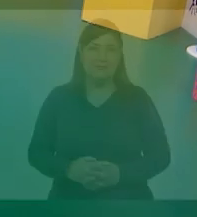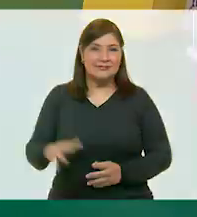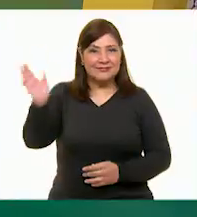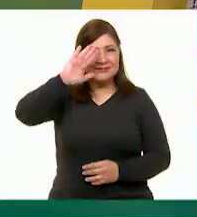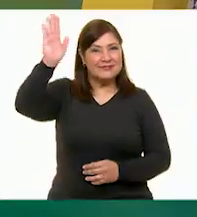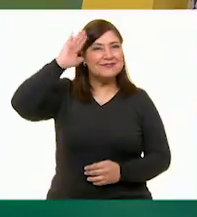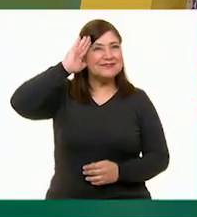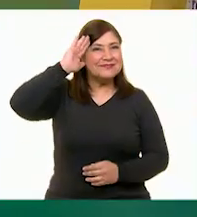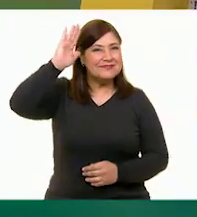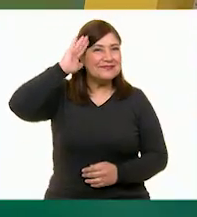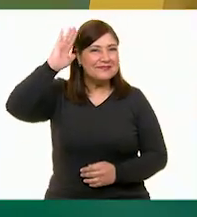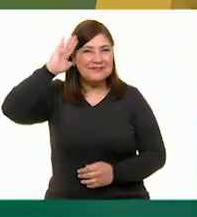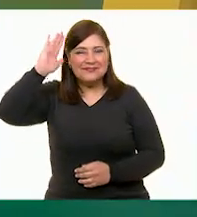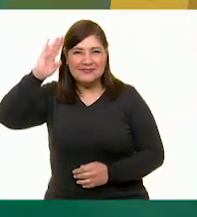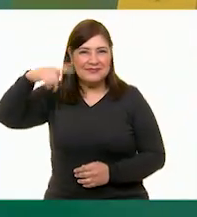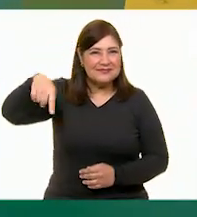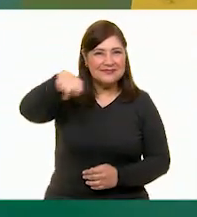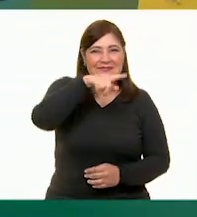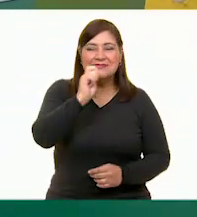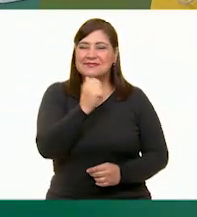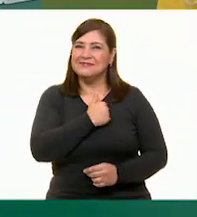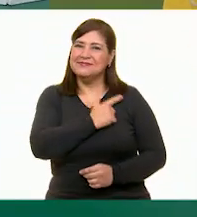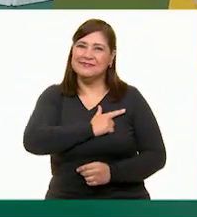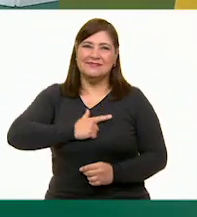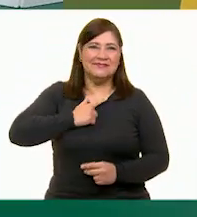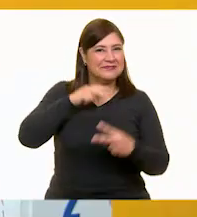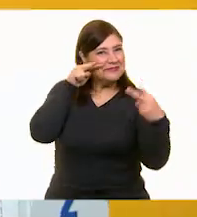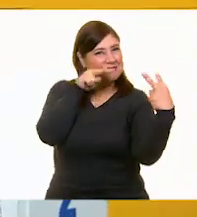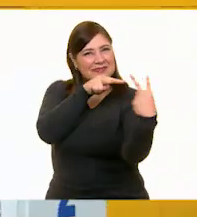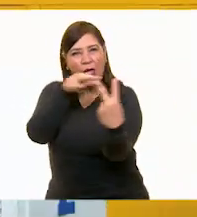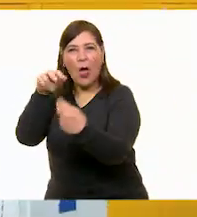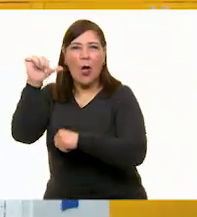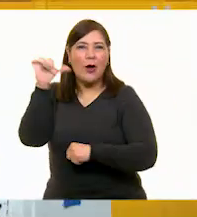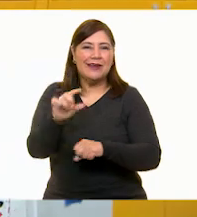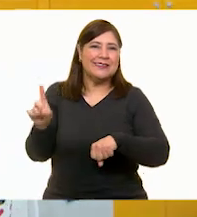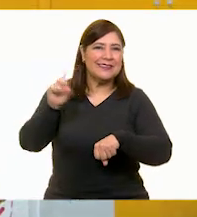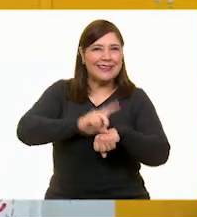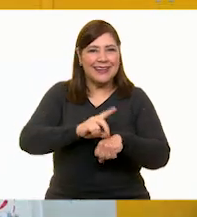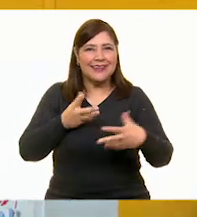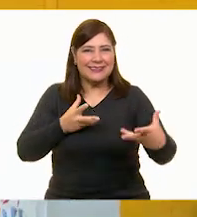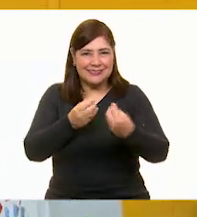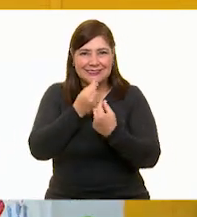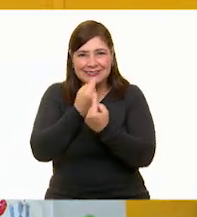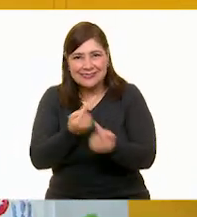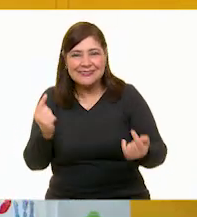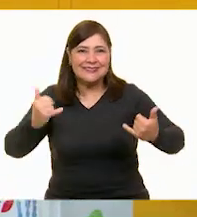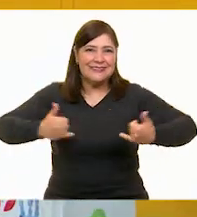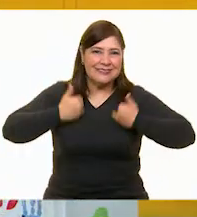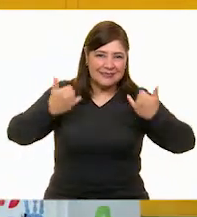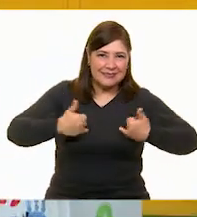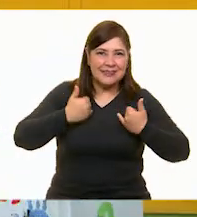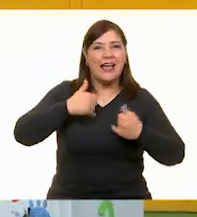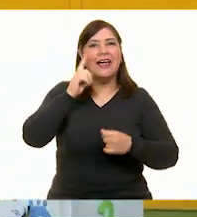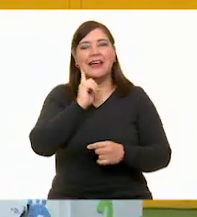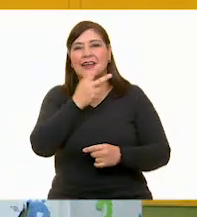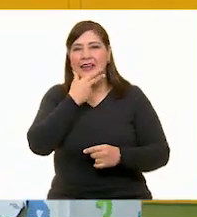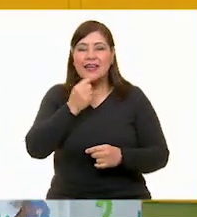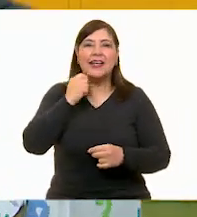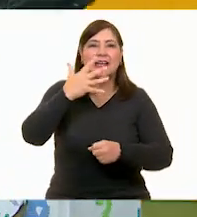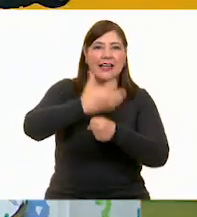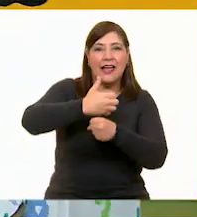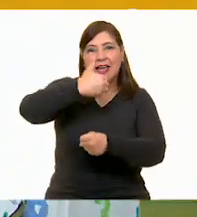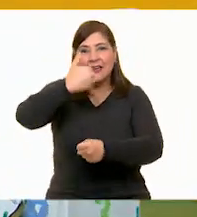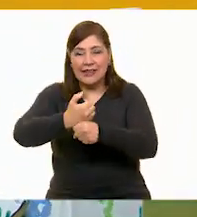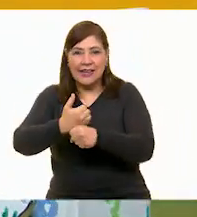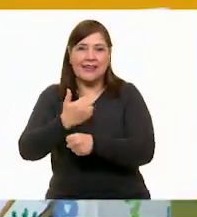¡Hola, hola, hola, hola! Es un gusto estar con ustedes, niñas y niños y adolescentes de quinto y sexto grado de primaria. ¡Qué alegría!